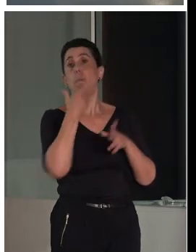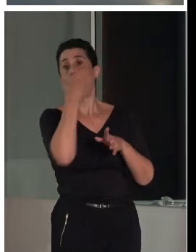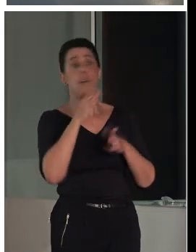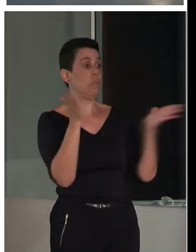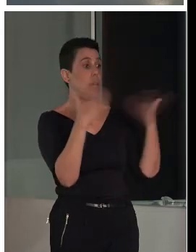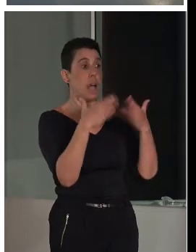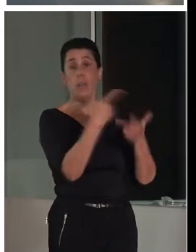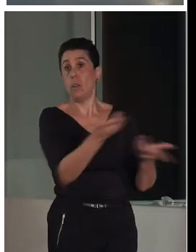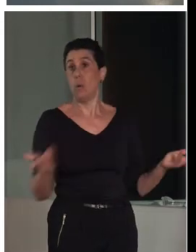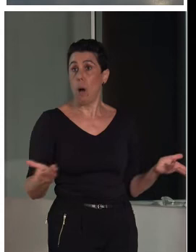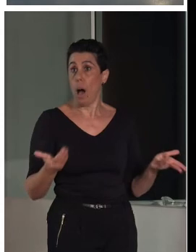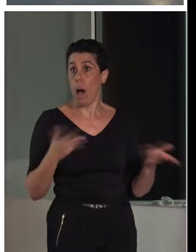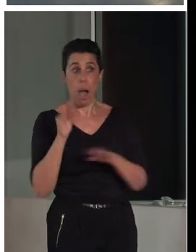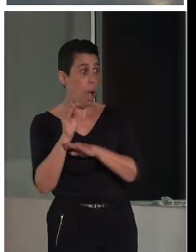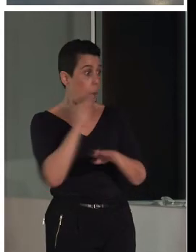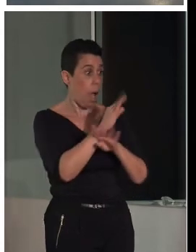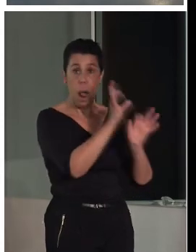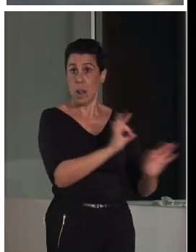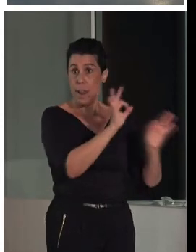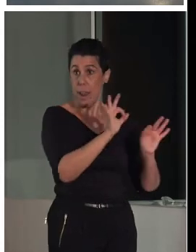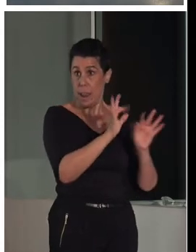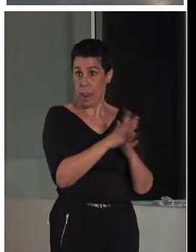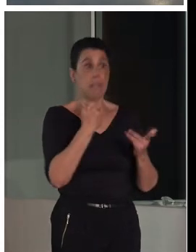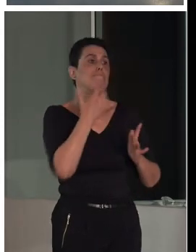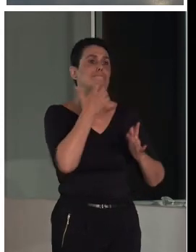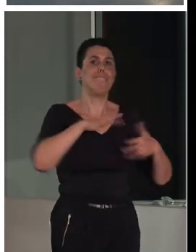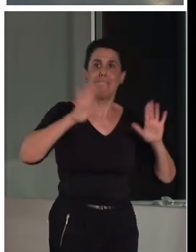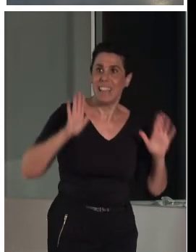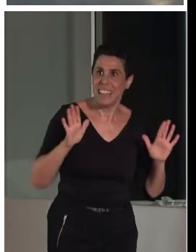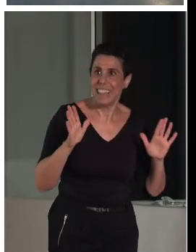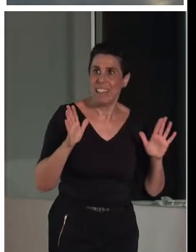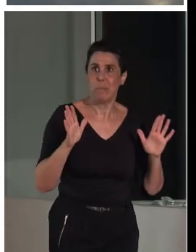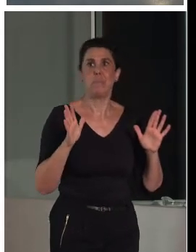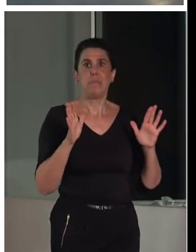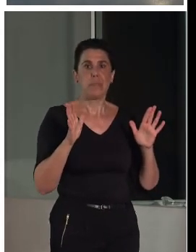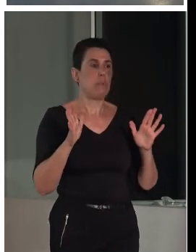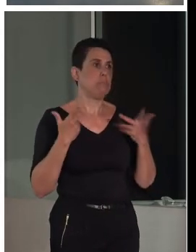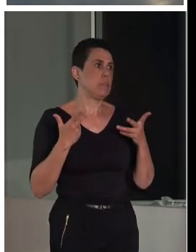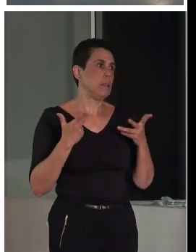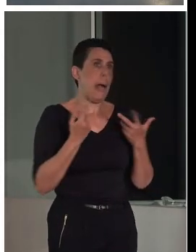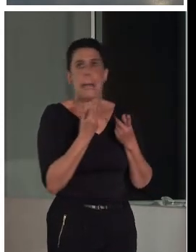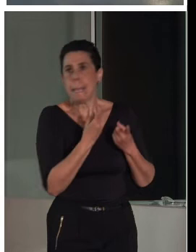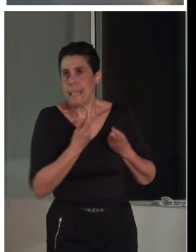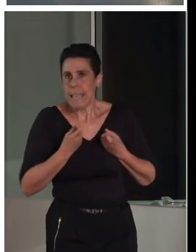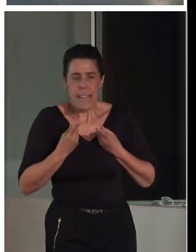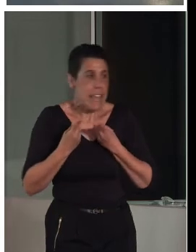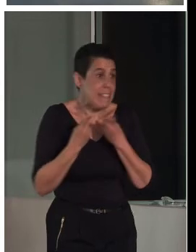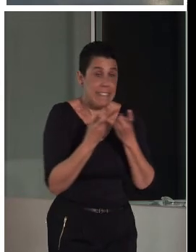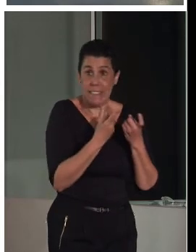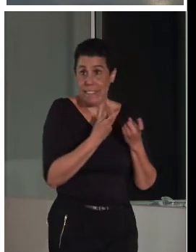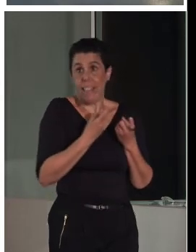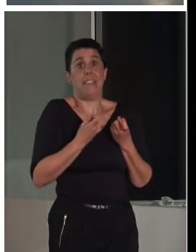Y entonces, no son capaces de… En muchos casos, cuando apremia la necesidad, cuando ves que tus lugares